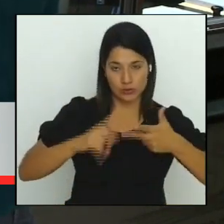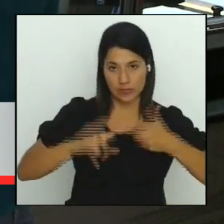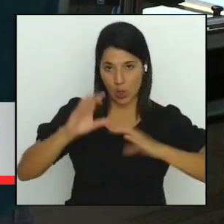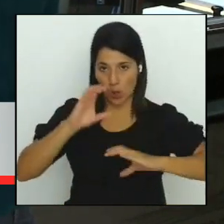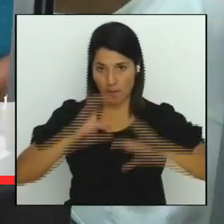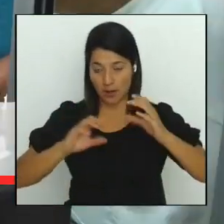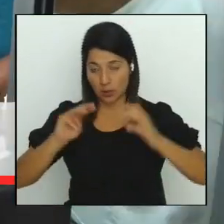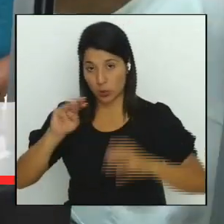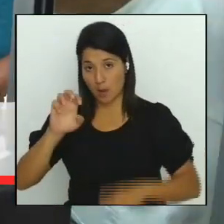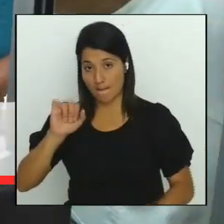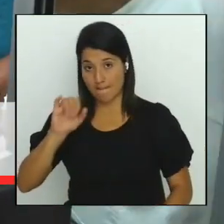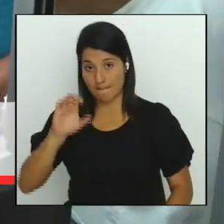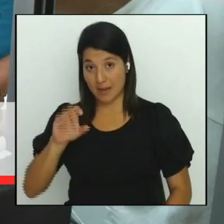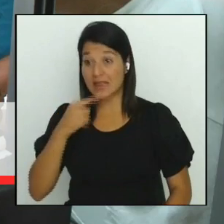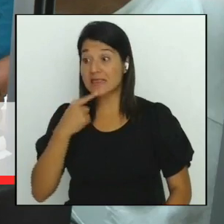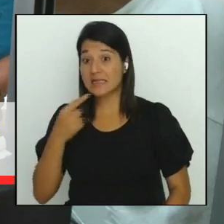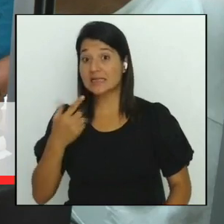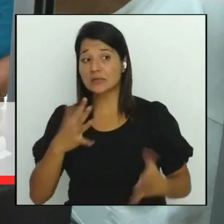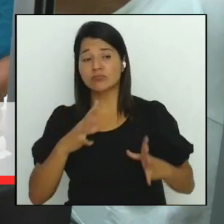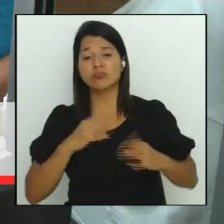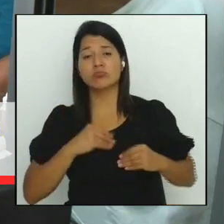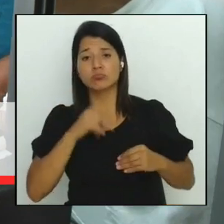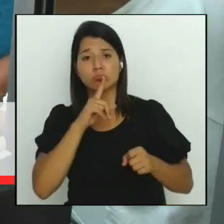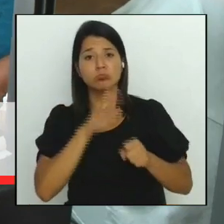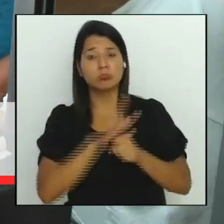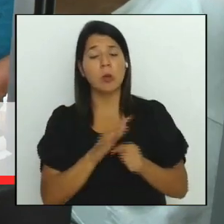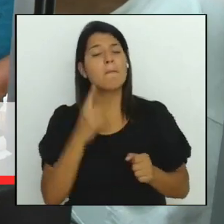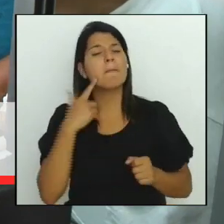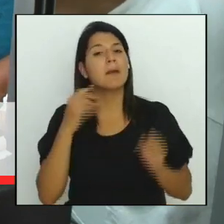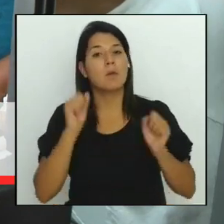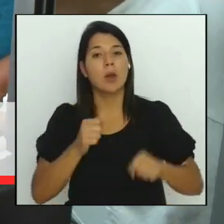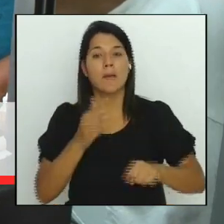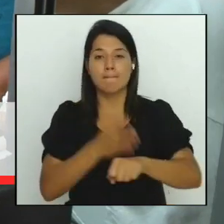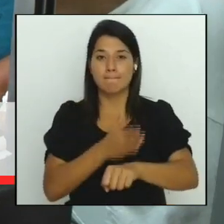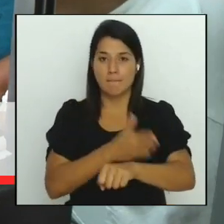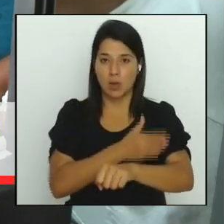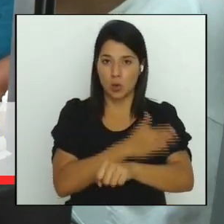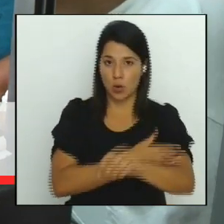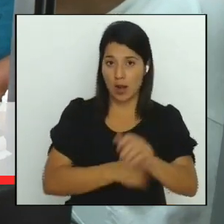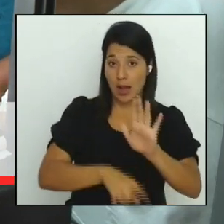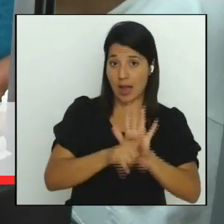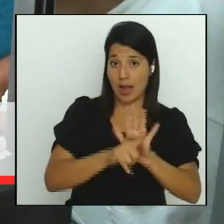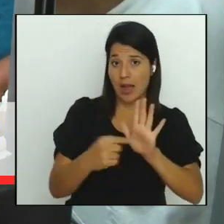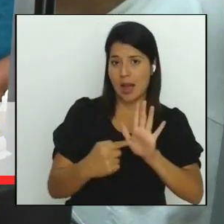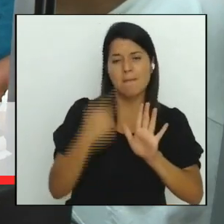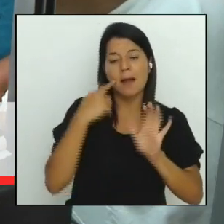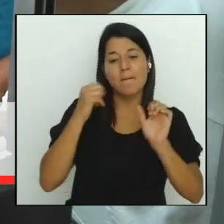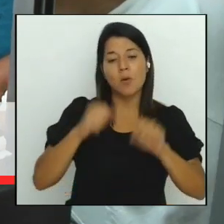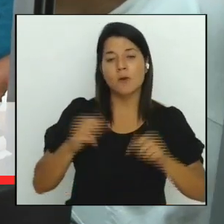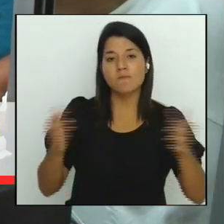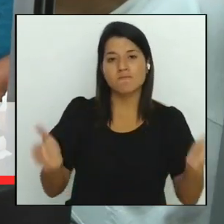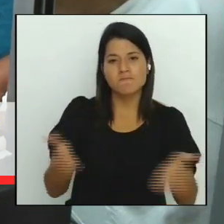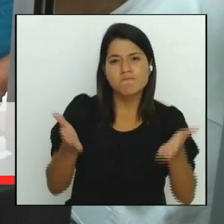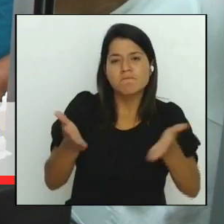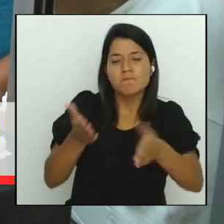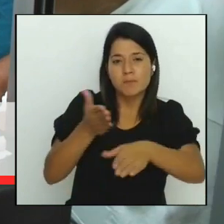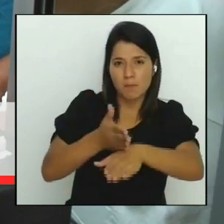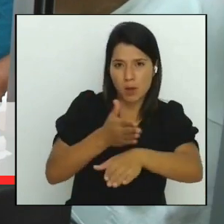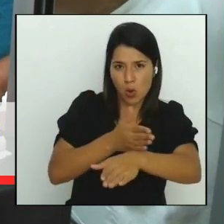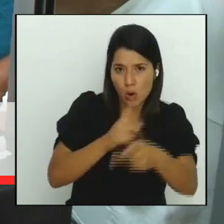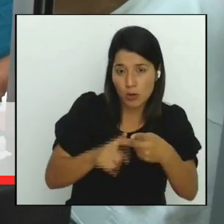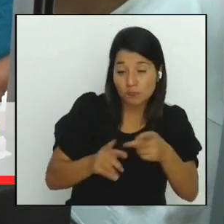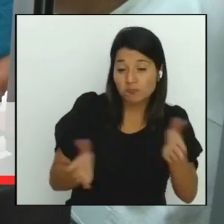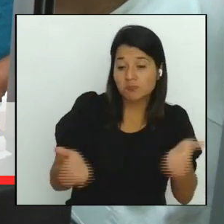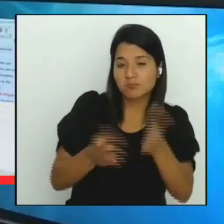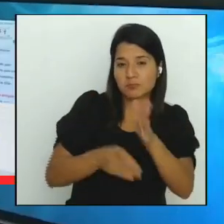existe un compromiso firme con la mejora regulatoria para propiciar el fortalecimiento y el desarrollo de mejores